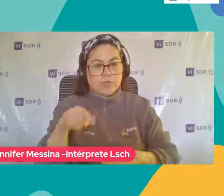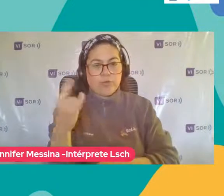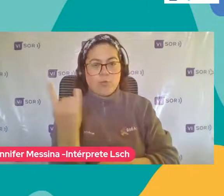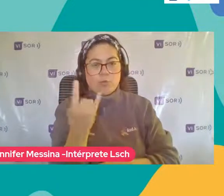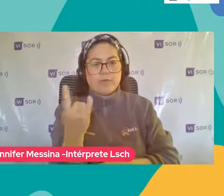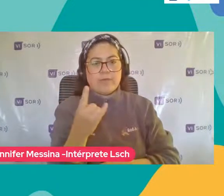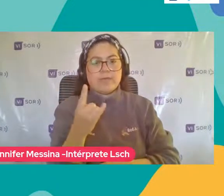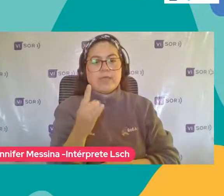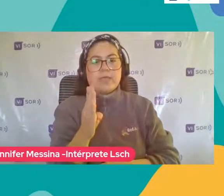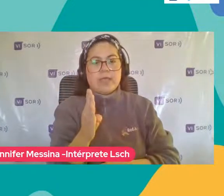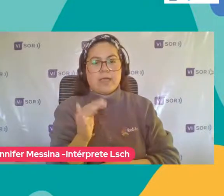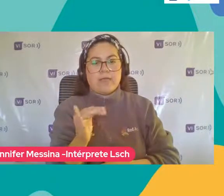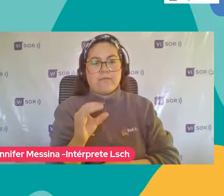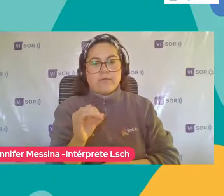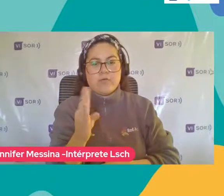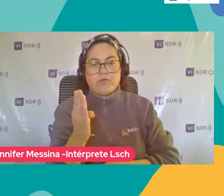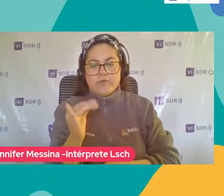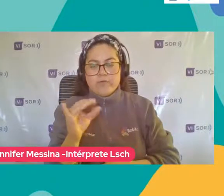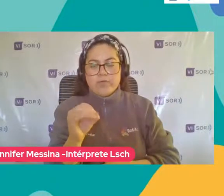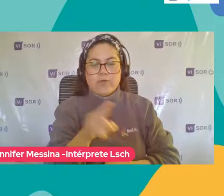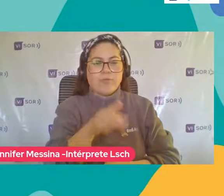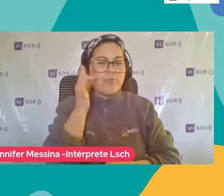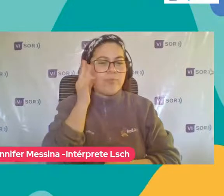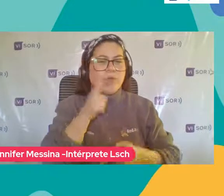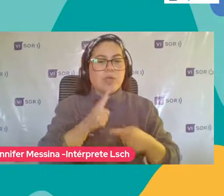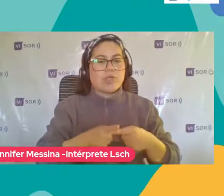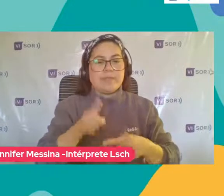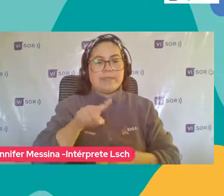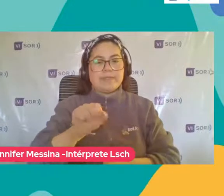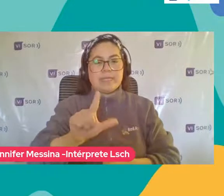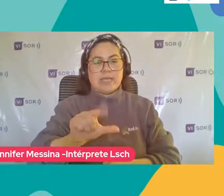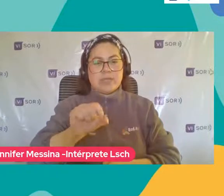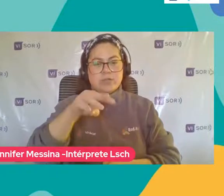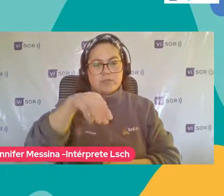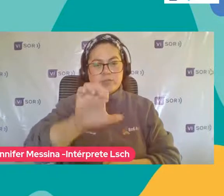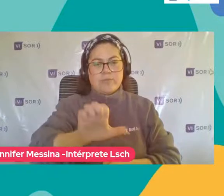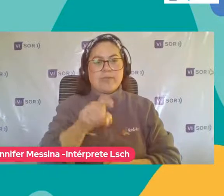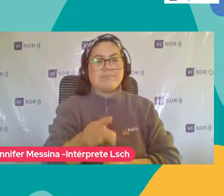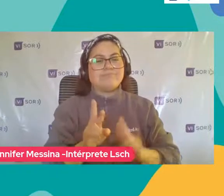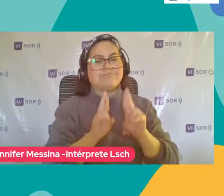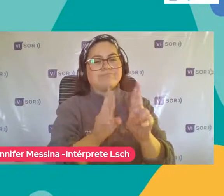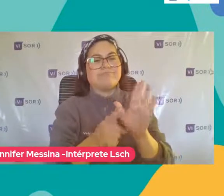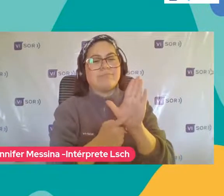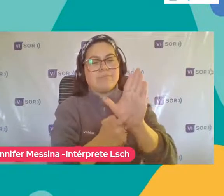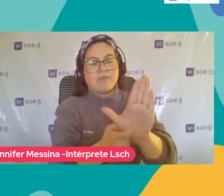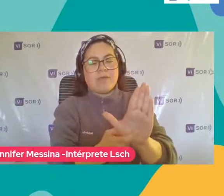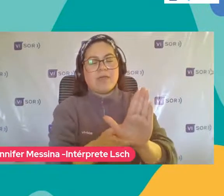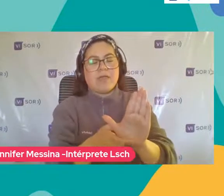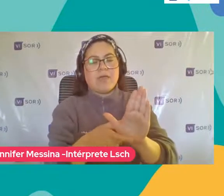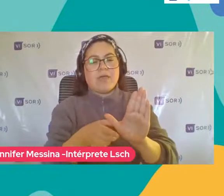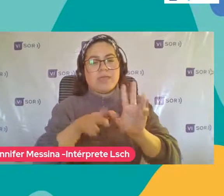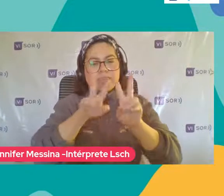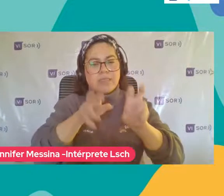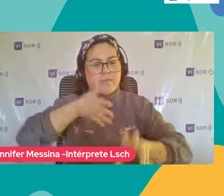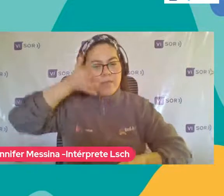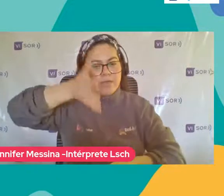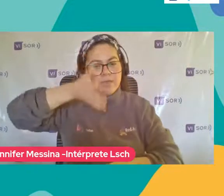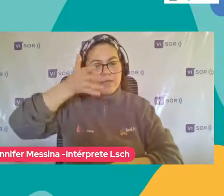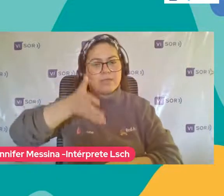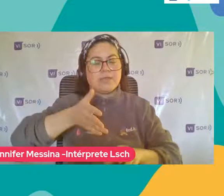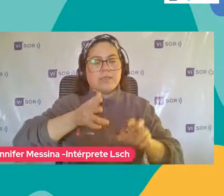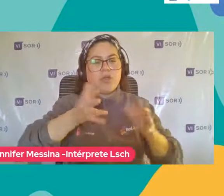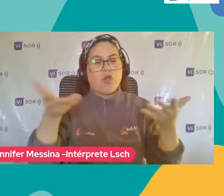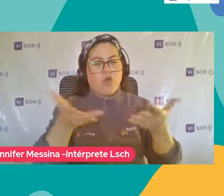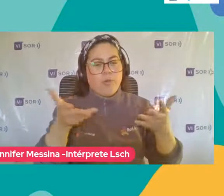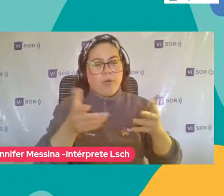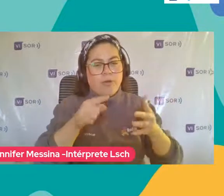Salomé Pulgar San Martín Quien nos exponía Respecto De la detección Temprana Del trastorno Espectro Bautista Quien